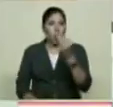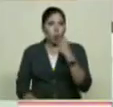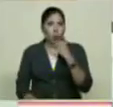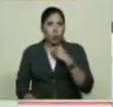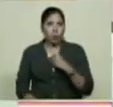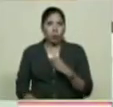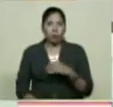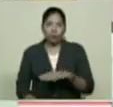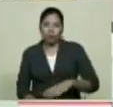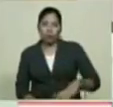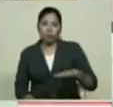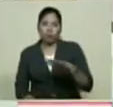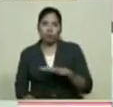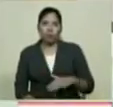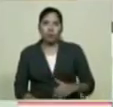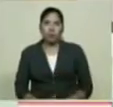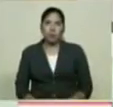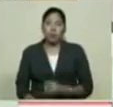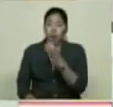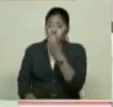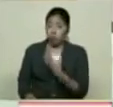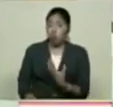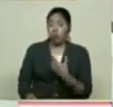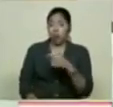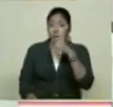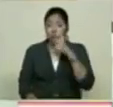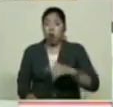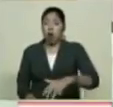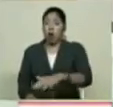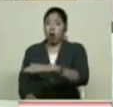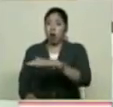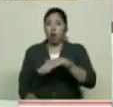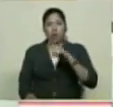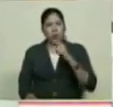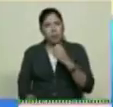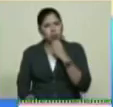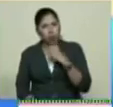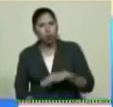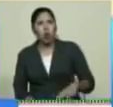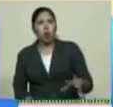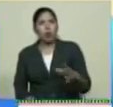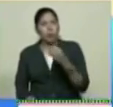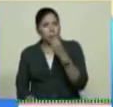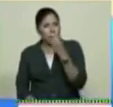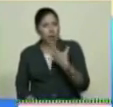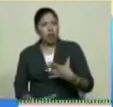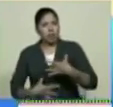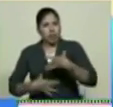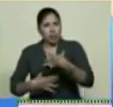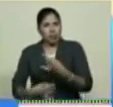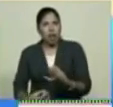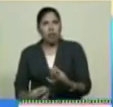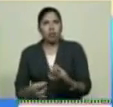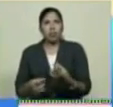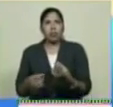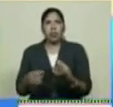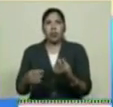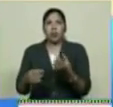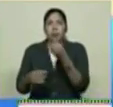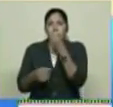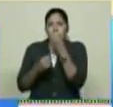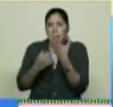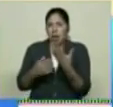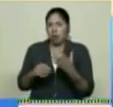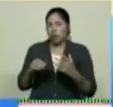allí se desarrolla Hermosa población con un gran atractivo histórico Un gran atractivo cultural Sus paisajes, ni